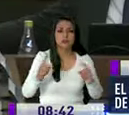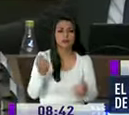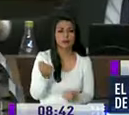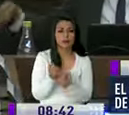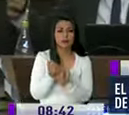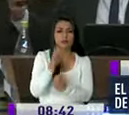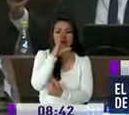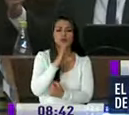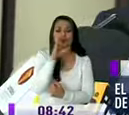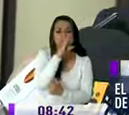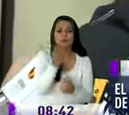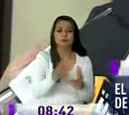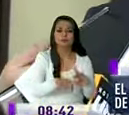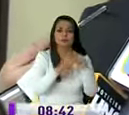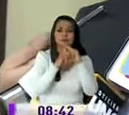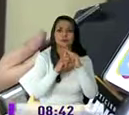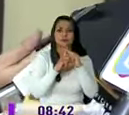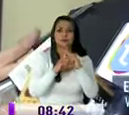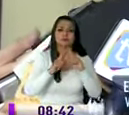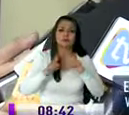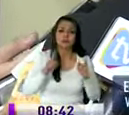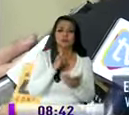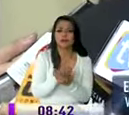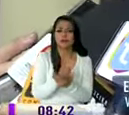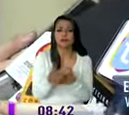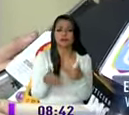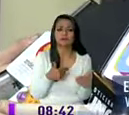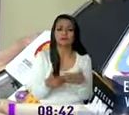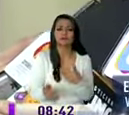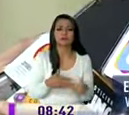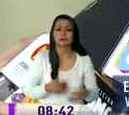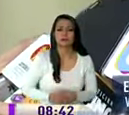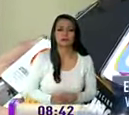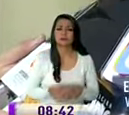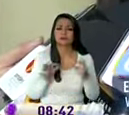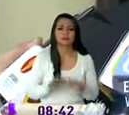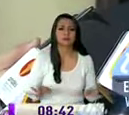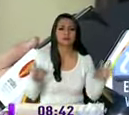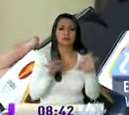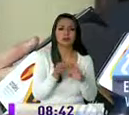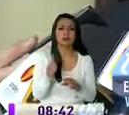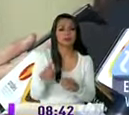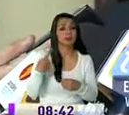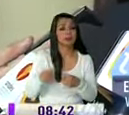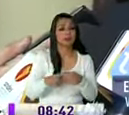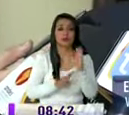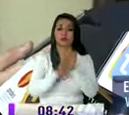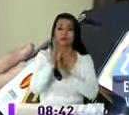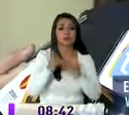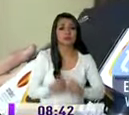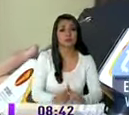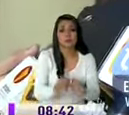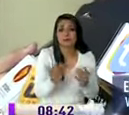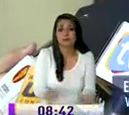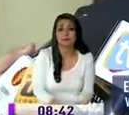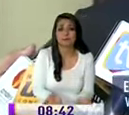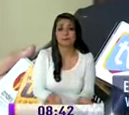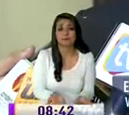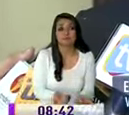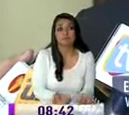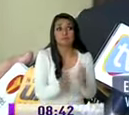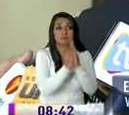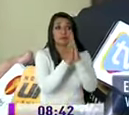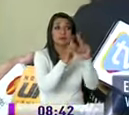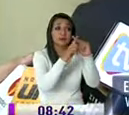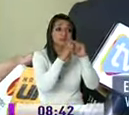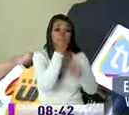la búsqueda de este crédito pero más allá de aquello es indispensable que la ciudad siga caminando y cuando se trata